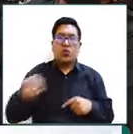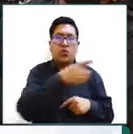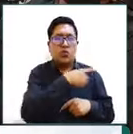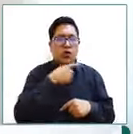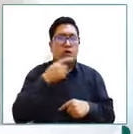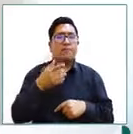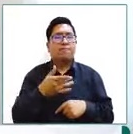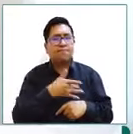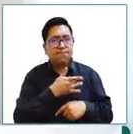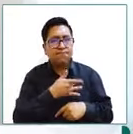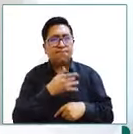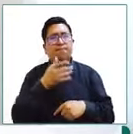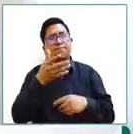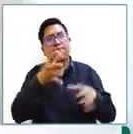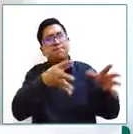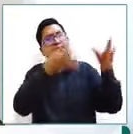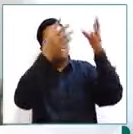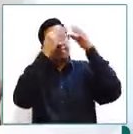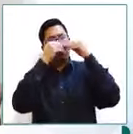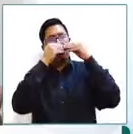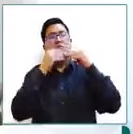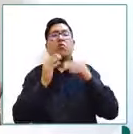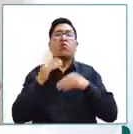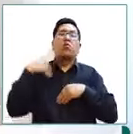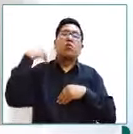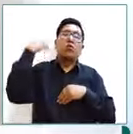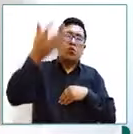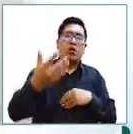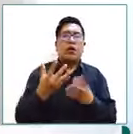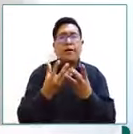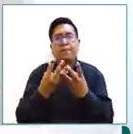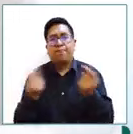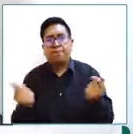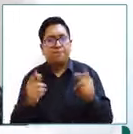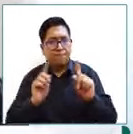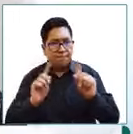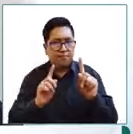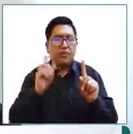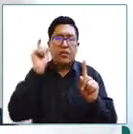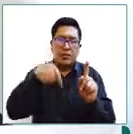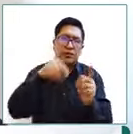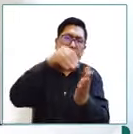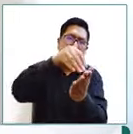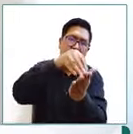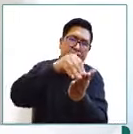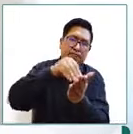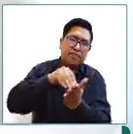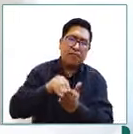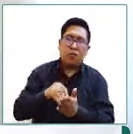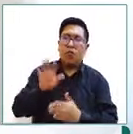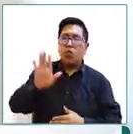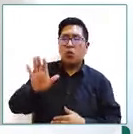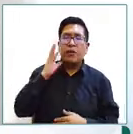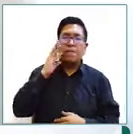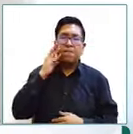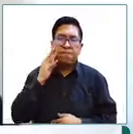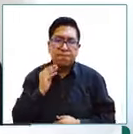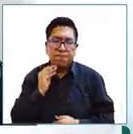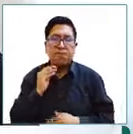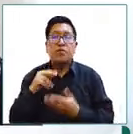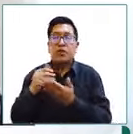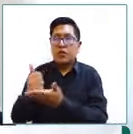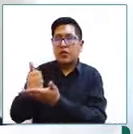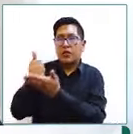porque en un momento de dispersión de prácticas este tipo de experiencias lo que hacen es